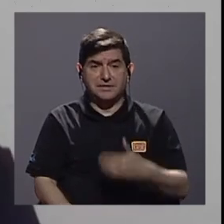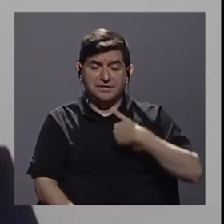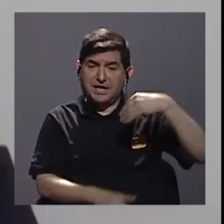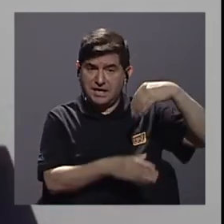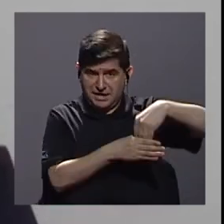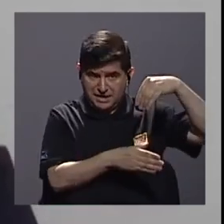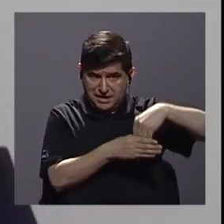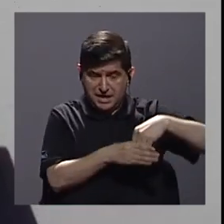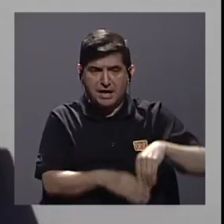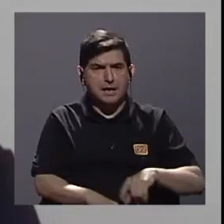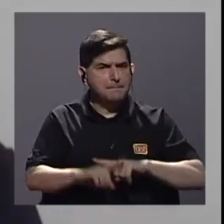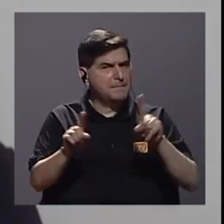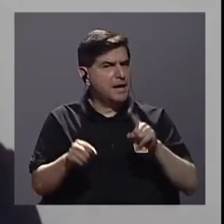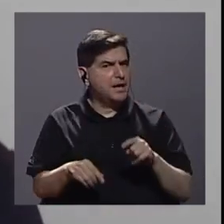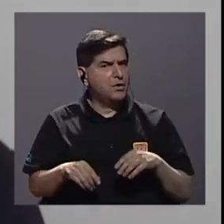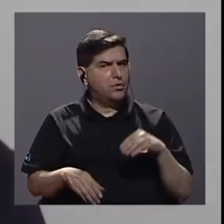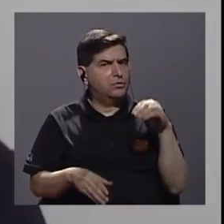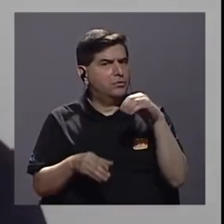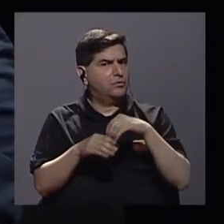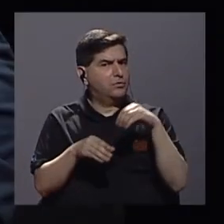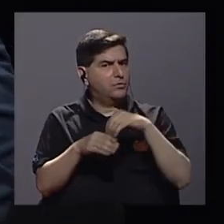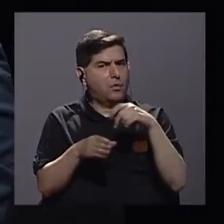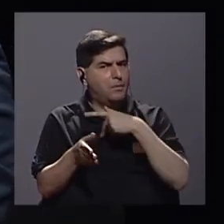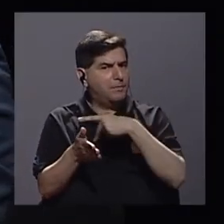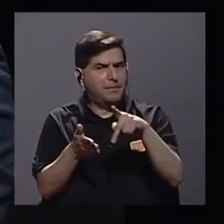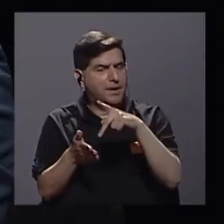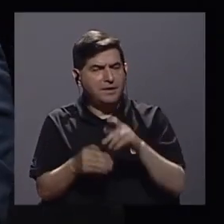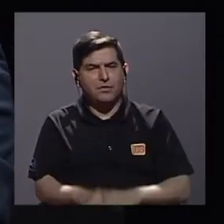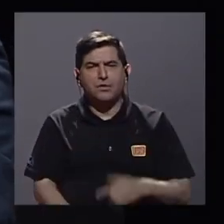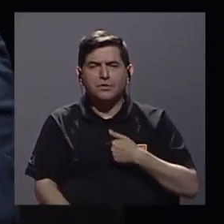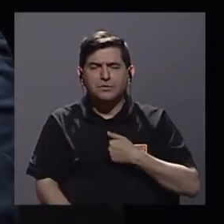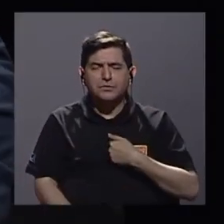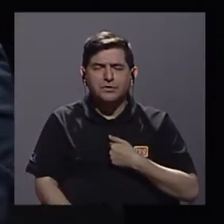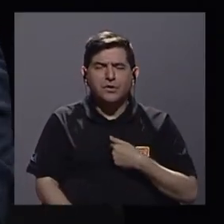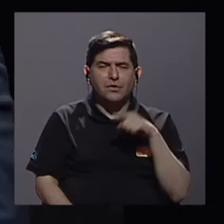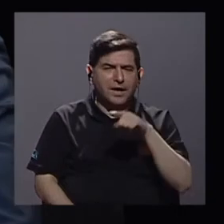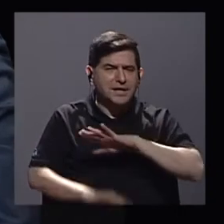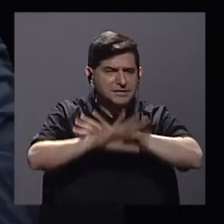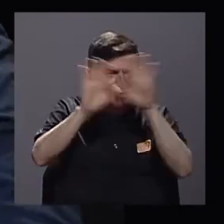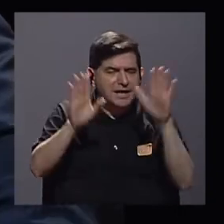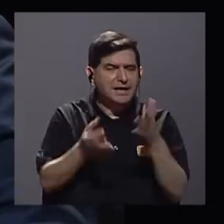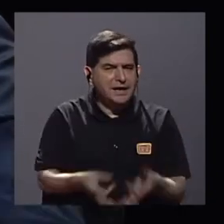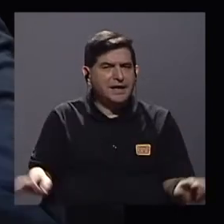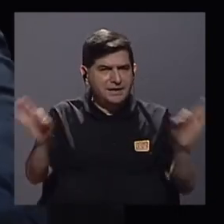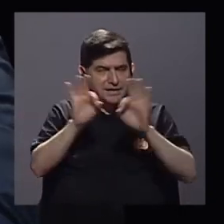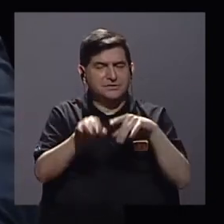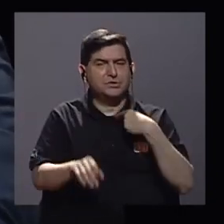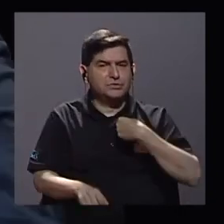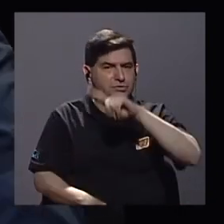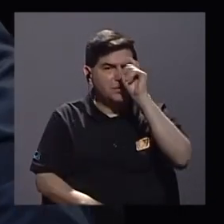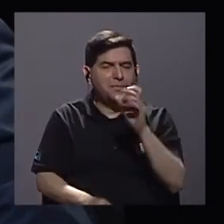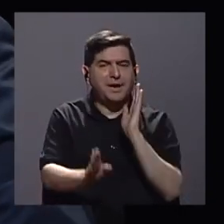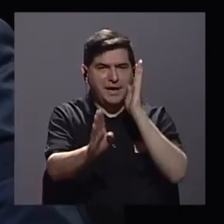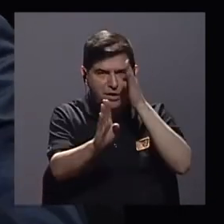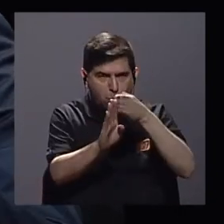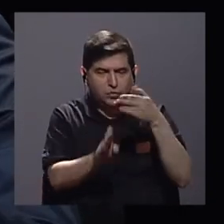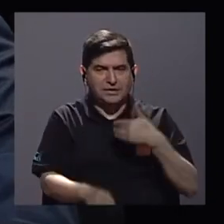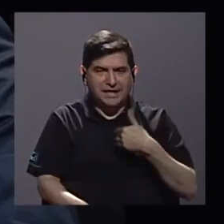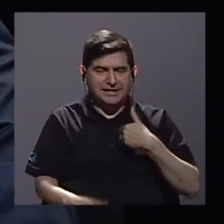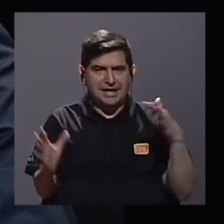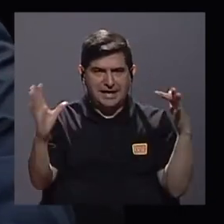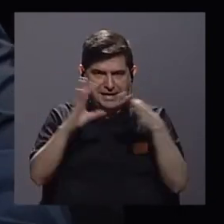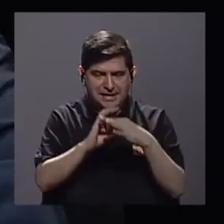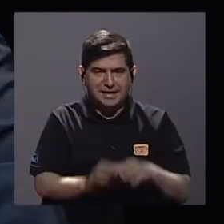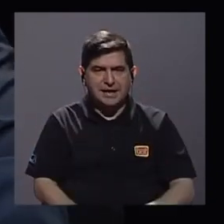ingresos y no están aportando, ¿verdad? Doña Julissa, voy a permitirme hacer esa aclaración porque es muy importante. Yo le decía a una pregunta muy directa que tenía que ver